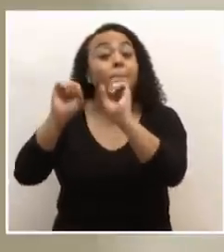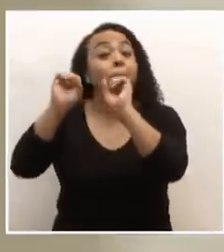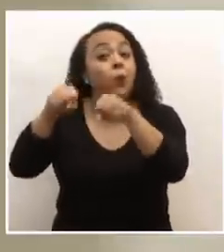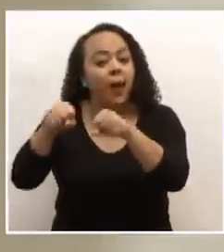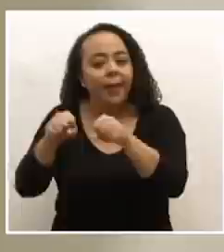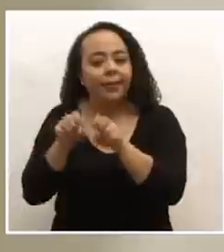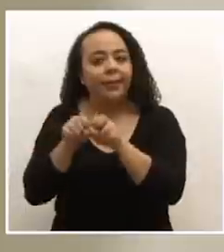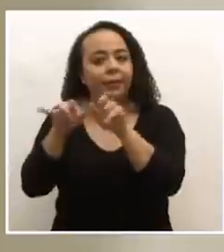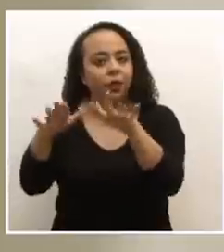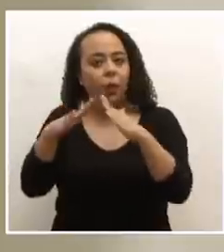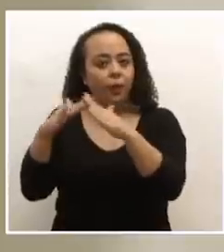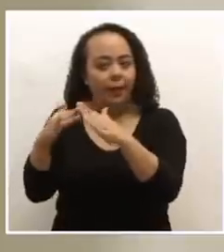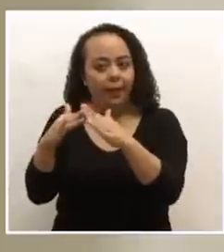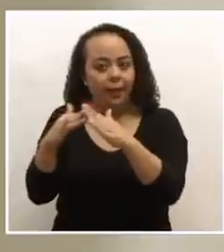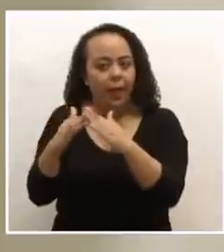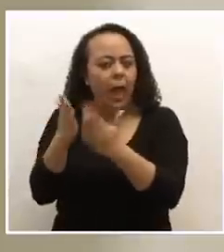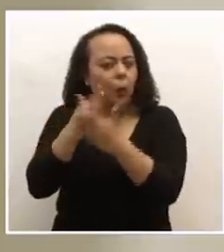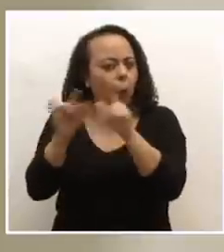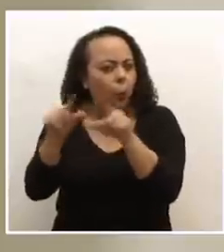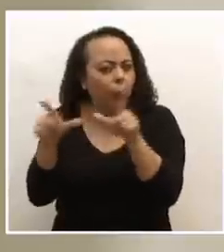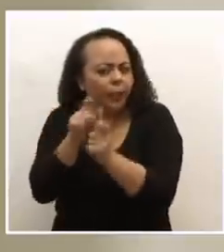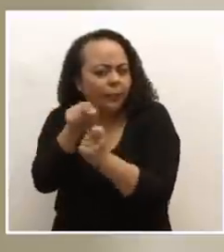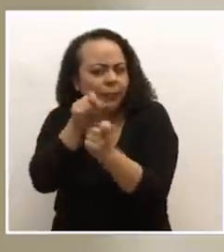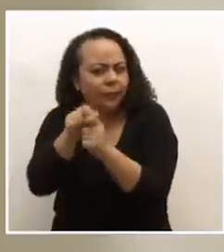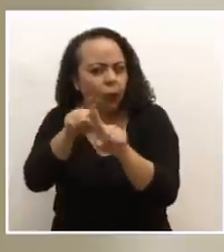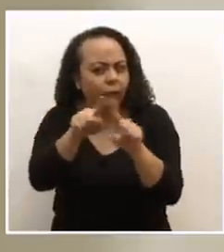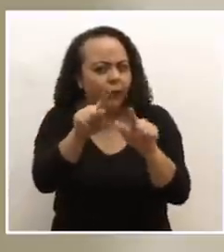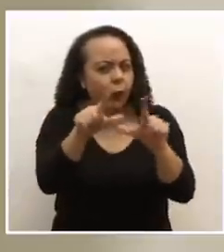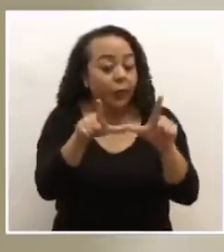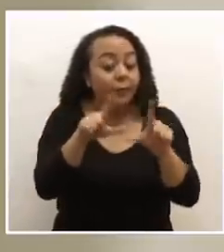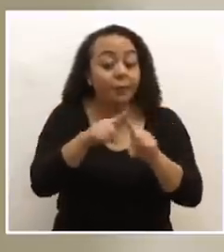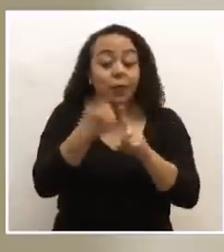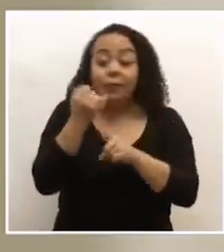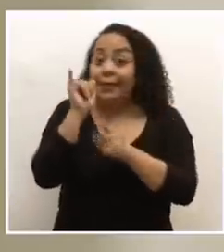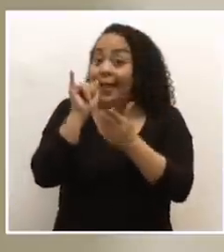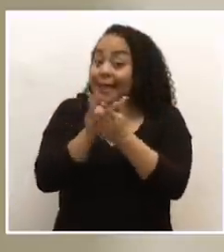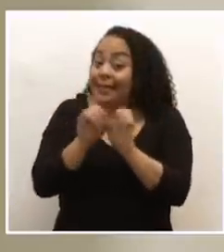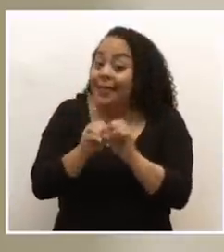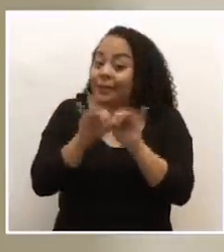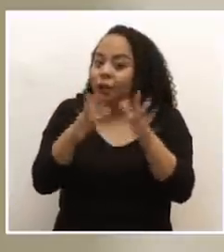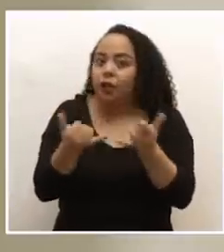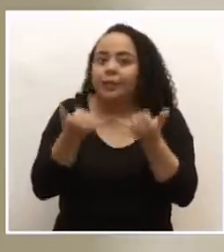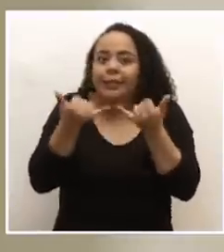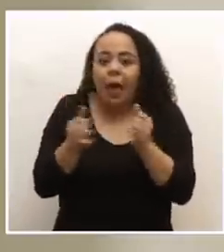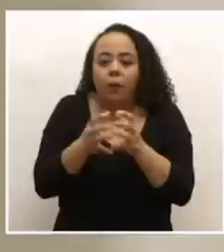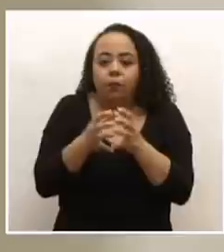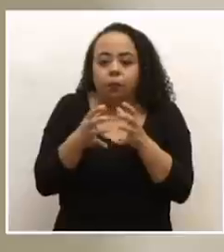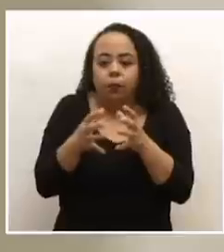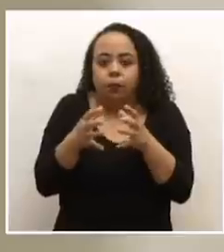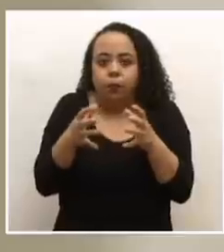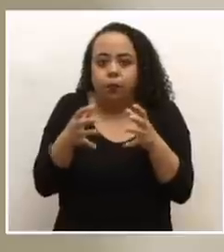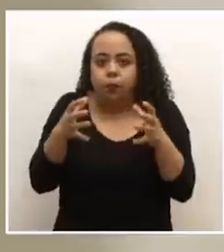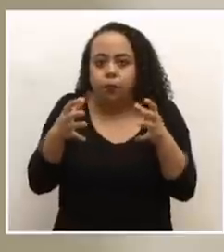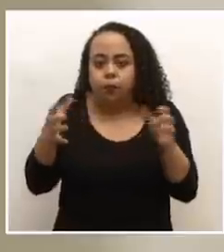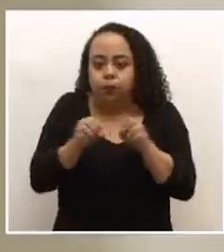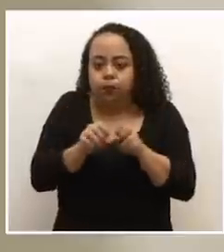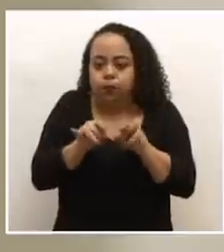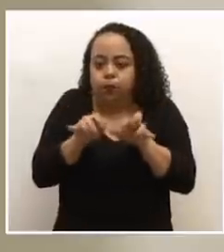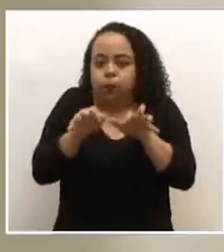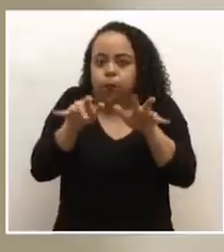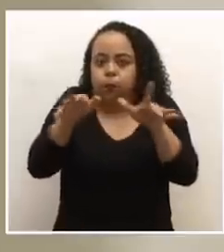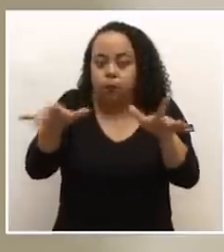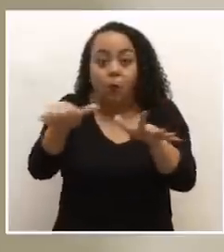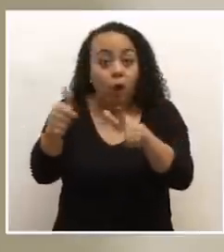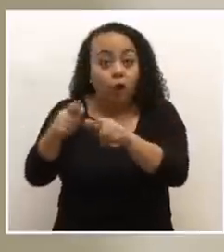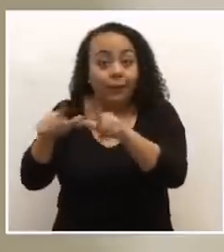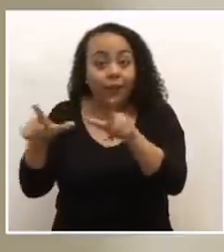comunitaria en un lugar específico o en varios lugares, pero si esa transmisión ya se empieza a magnificar y empieza a trasladarse hacia